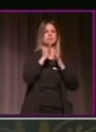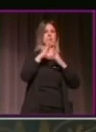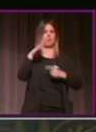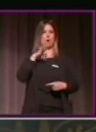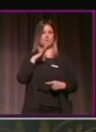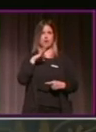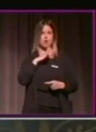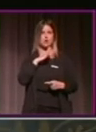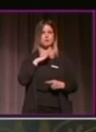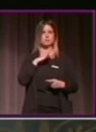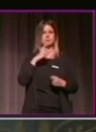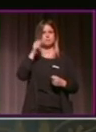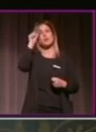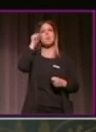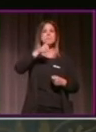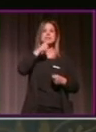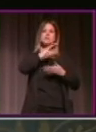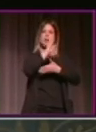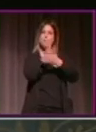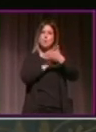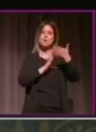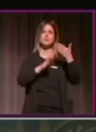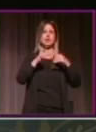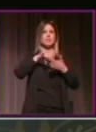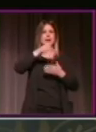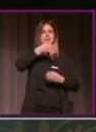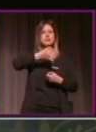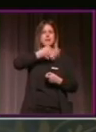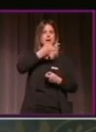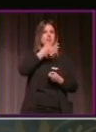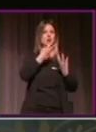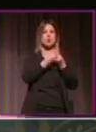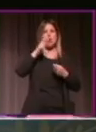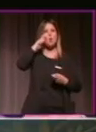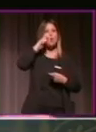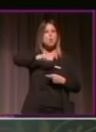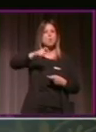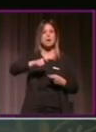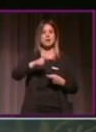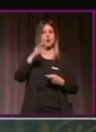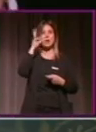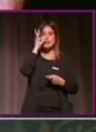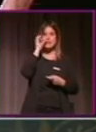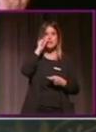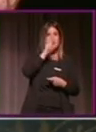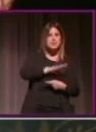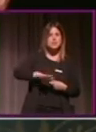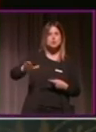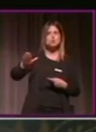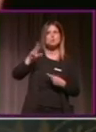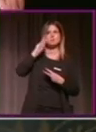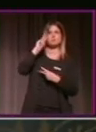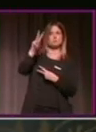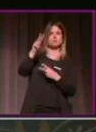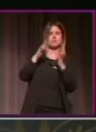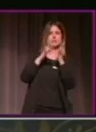había una mínima posibilidad, no de una Semana Santa como tal, pero sí al menos de haber permitido durante la cuaresma el custo externo,